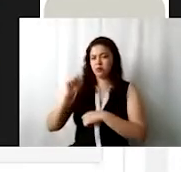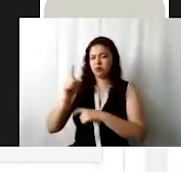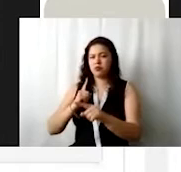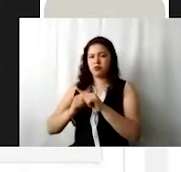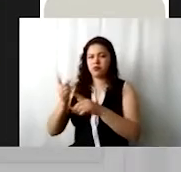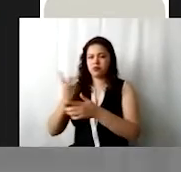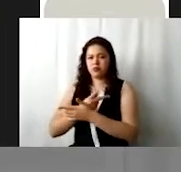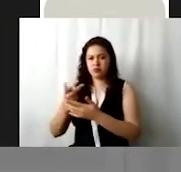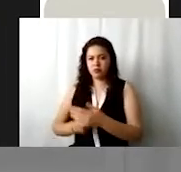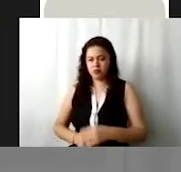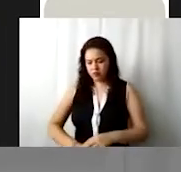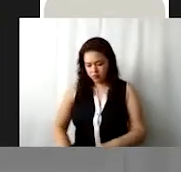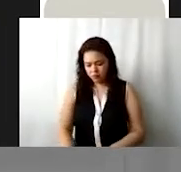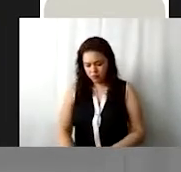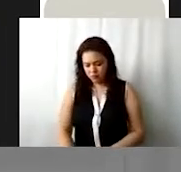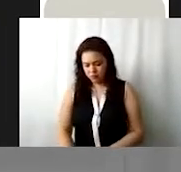Ajá.